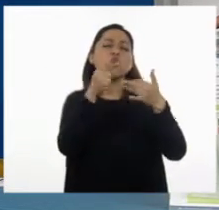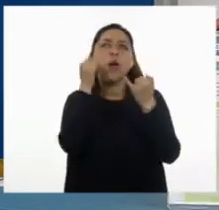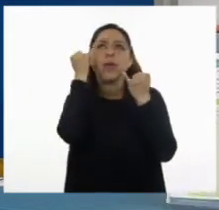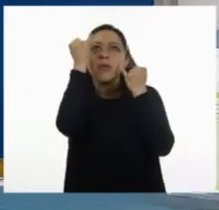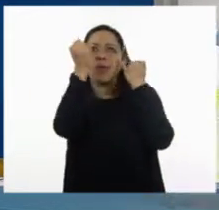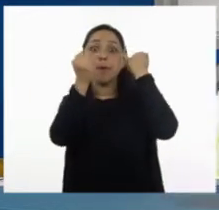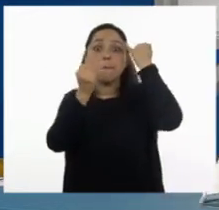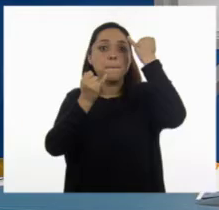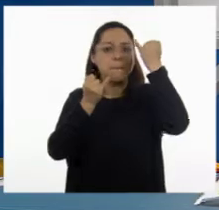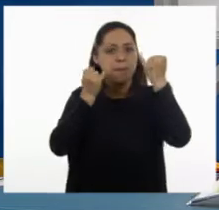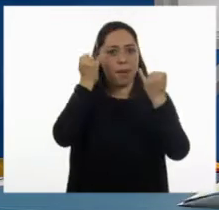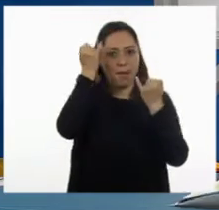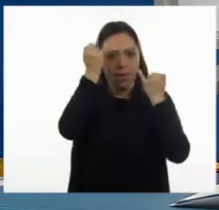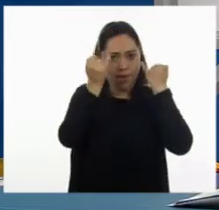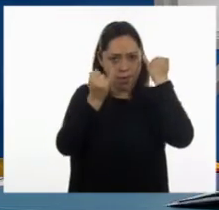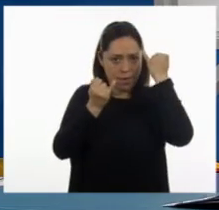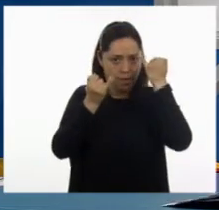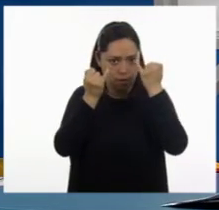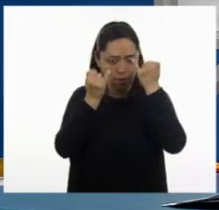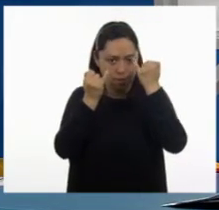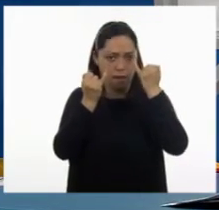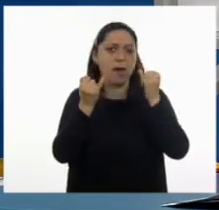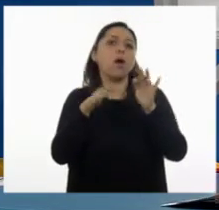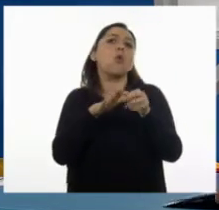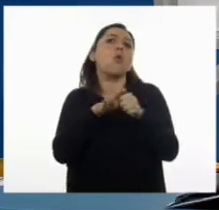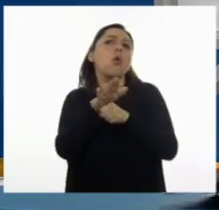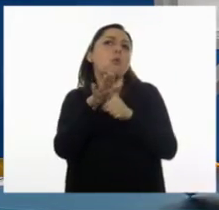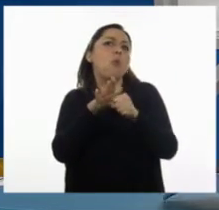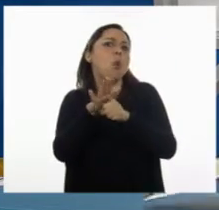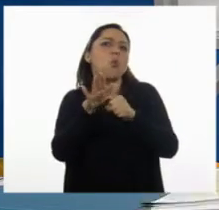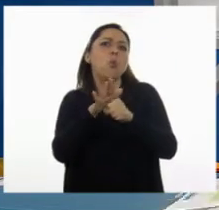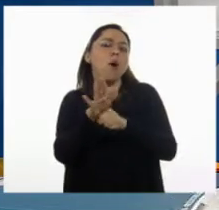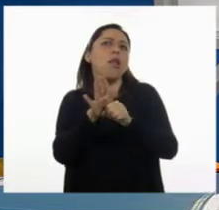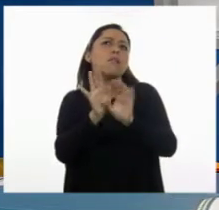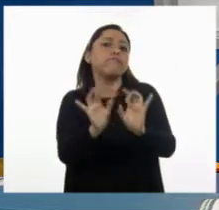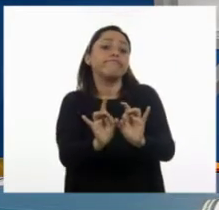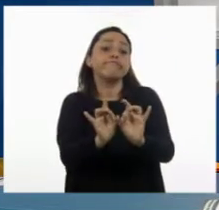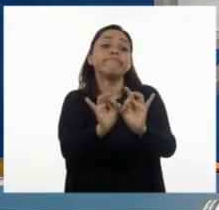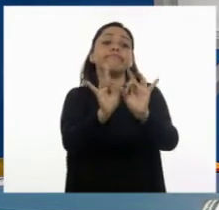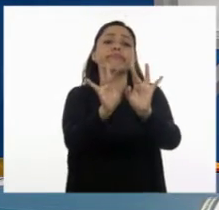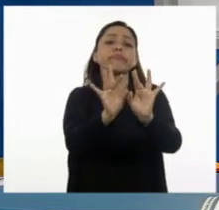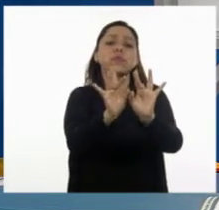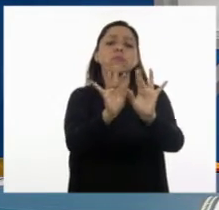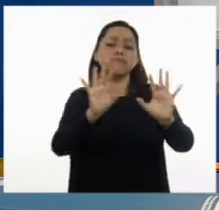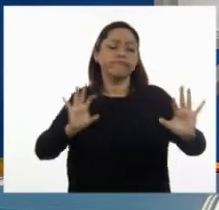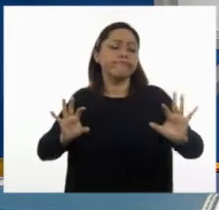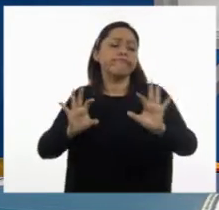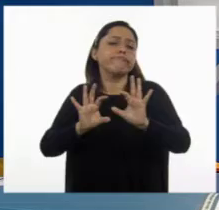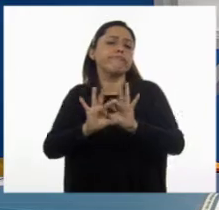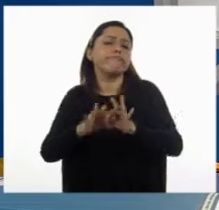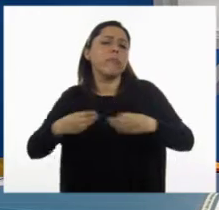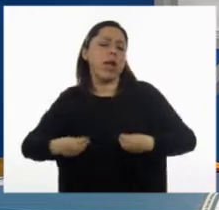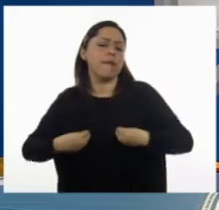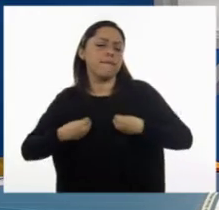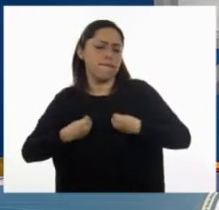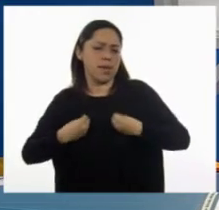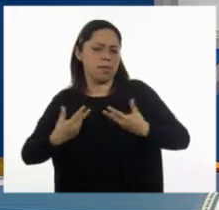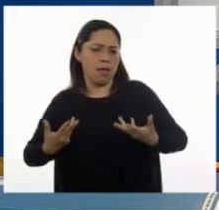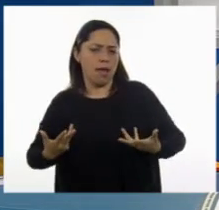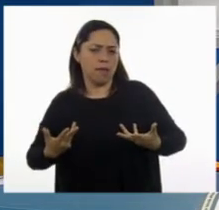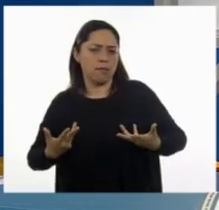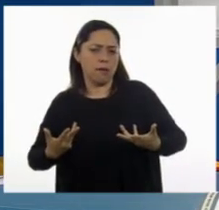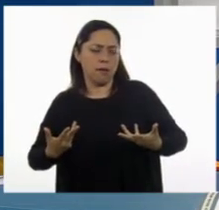situación hipotética que se parece a otras situaciones de la vida real. Pero por esto, más bien, solo